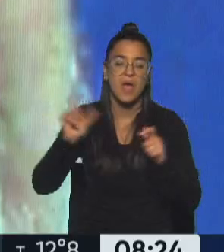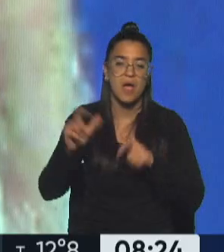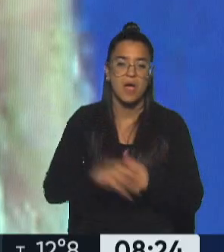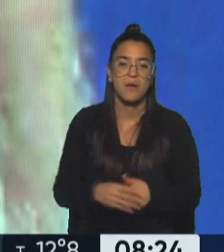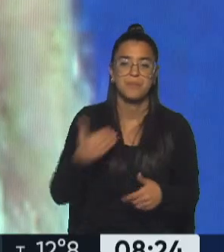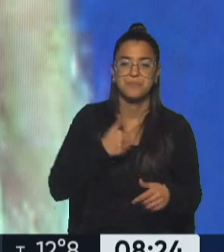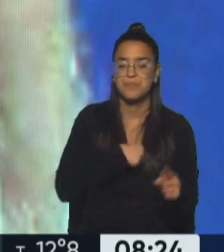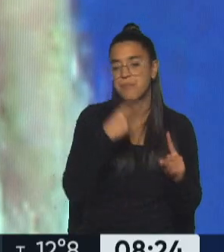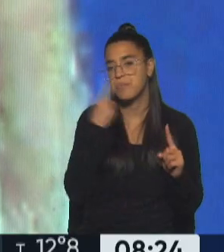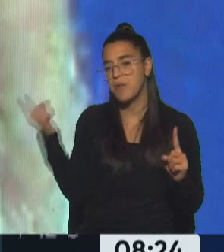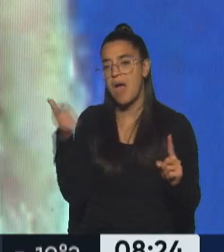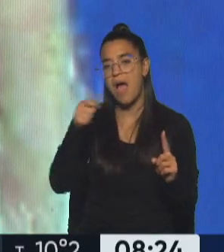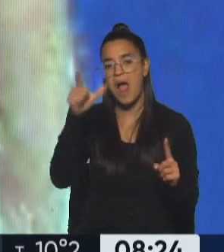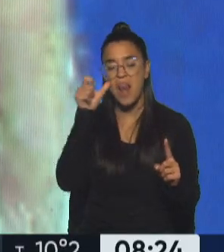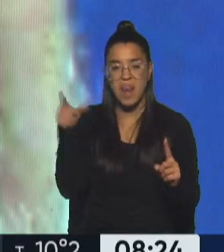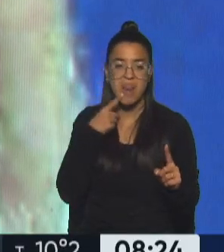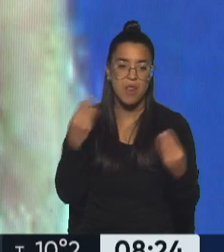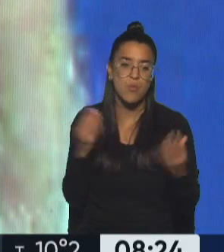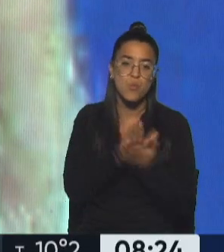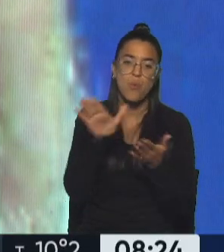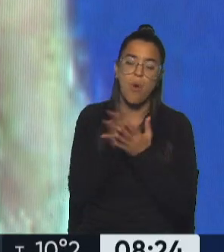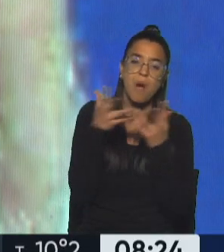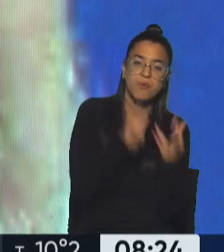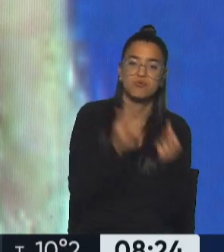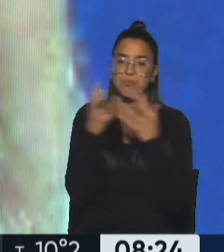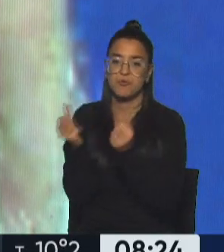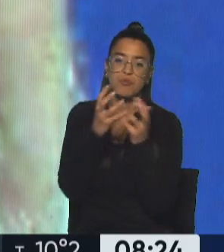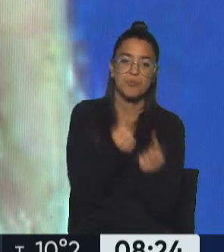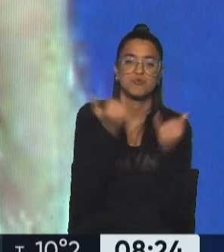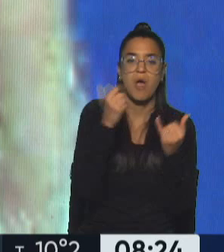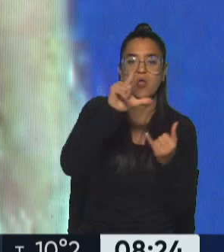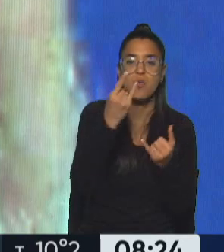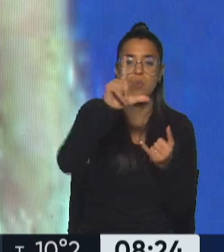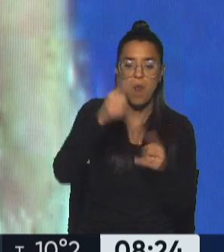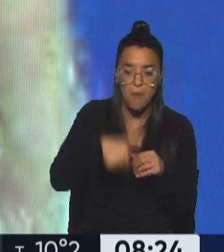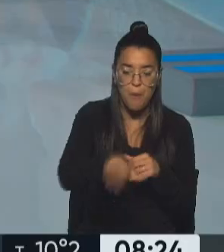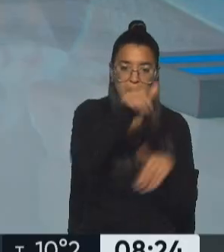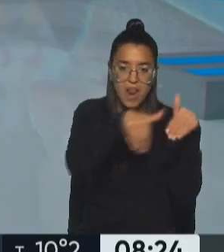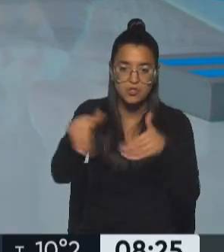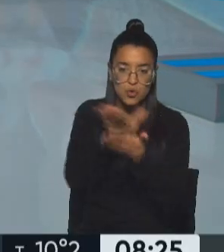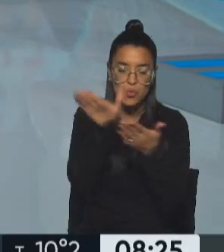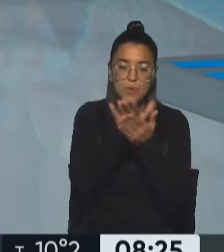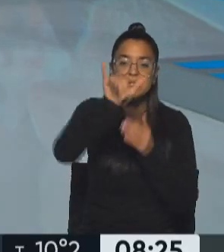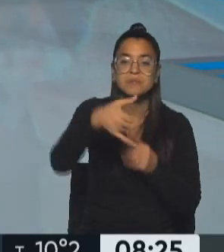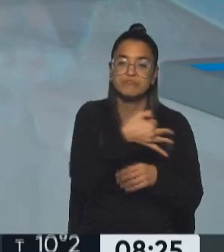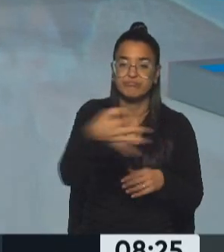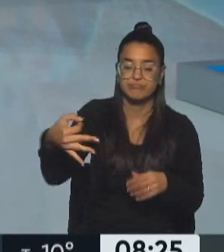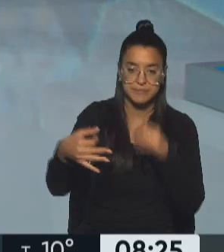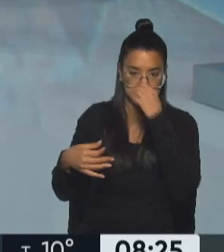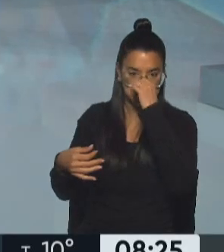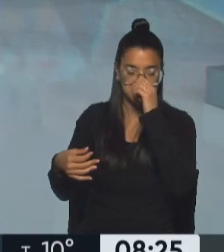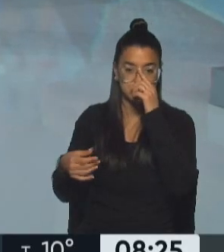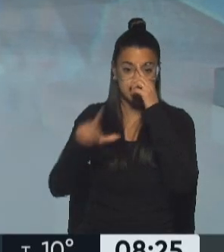Y se lo preguntamos al Elocau, sobre todo por los nuevos respaldos que está teniendo Lula da Silva en virtud de las próximas elecciones. ¿Sale? Sí, así es.